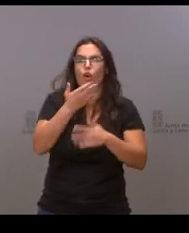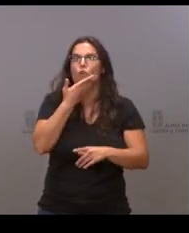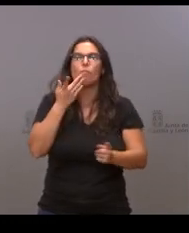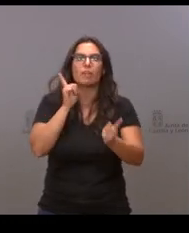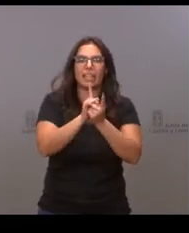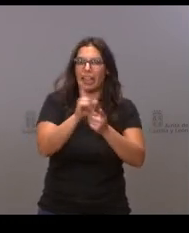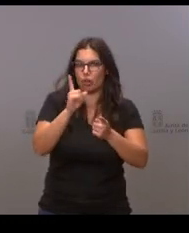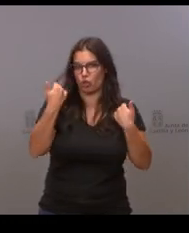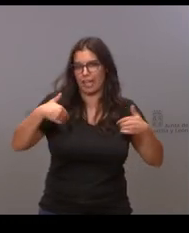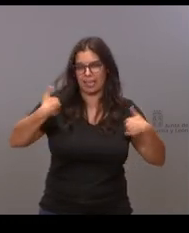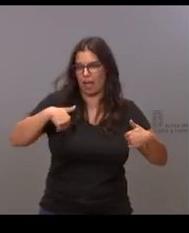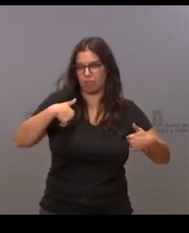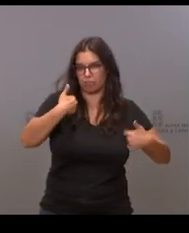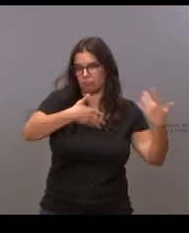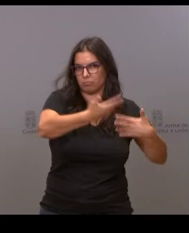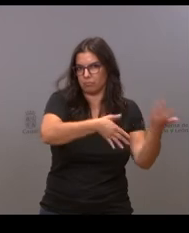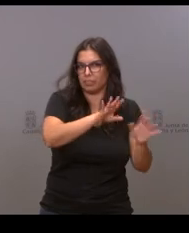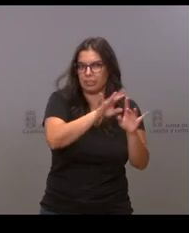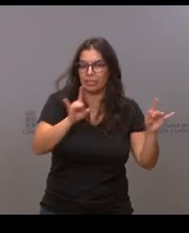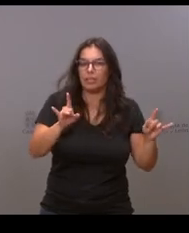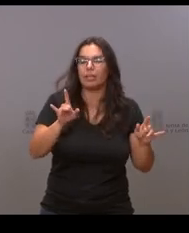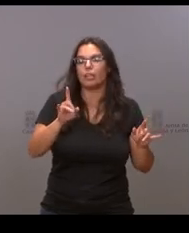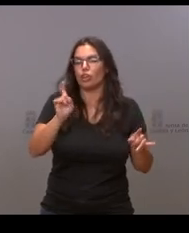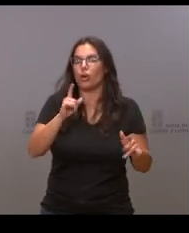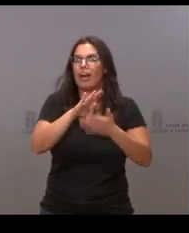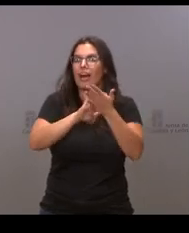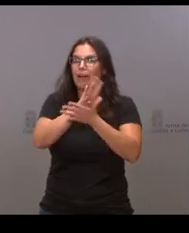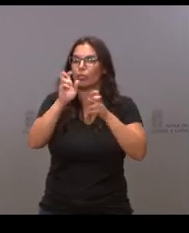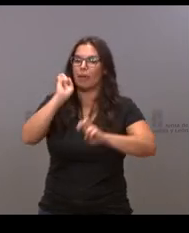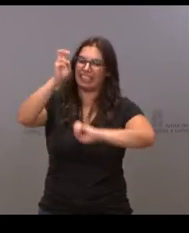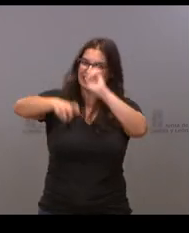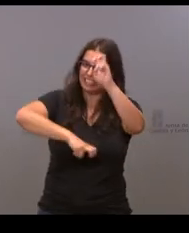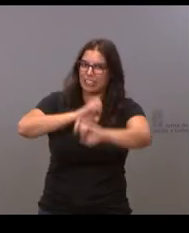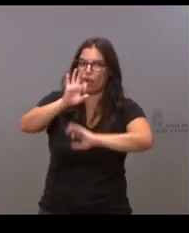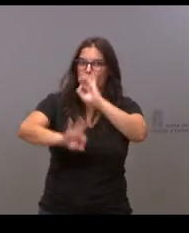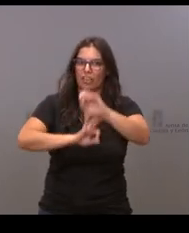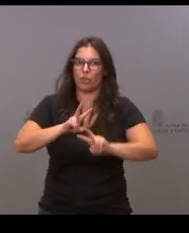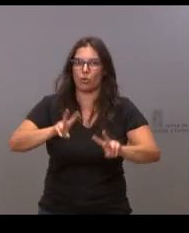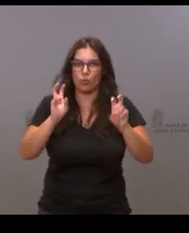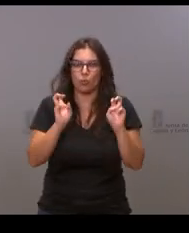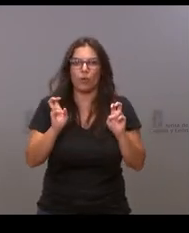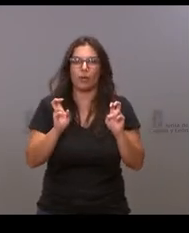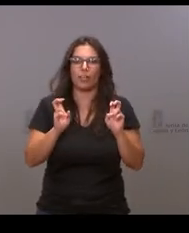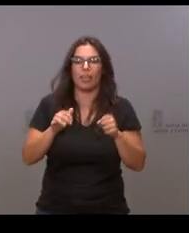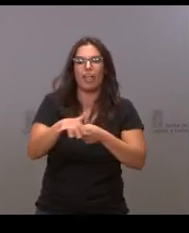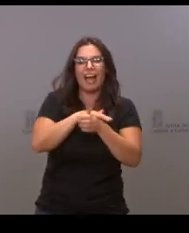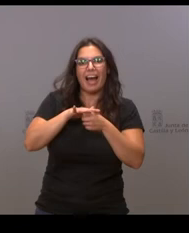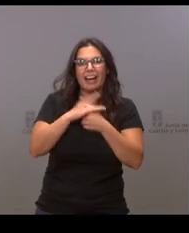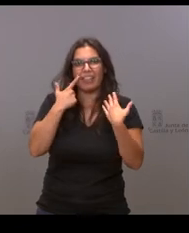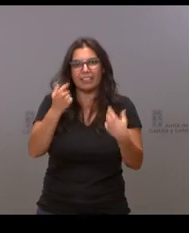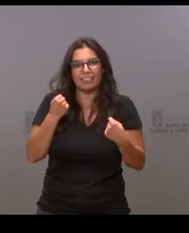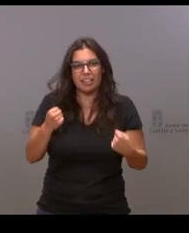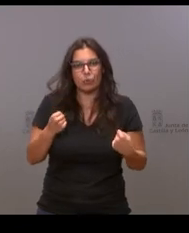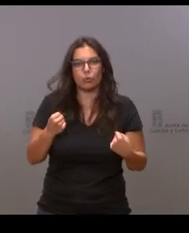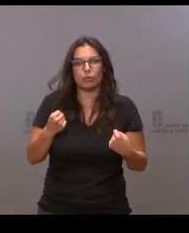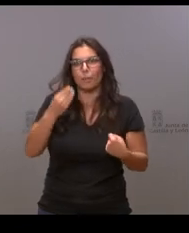eso iba a suceder como usted ha dicho en función de la pandemia sino a esa reordenación de cupos o de zonas de salud si más o menos manejan